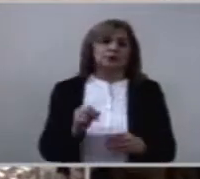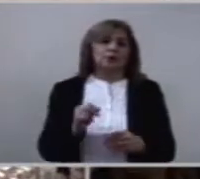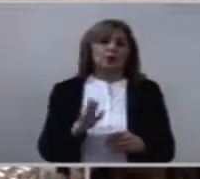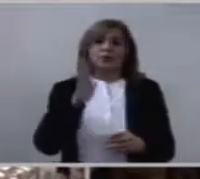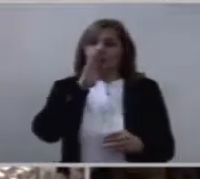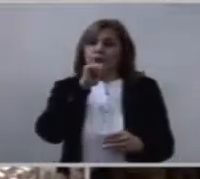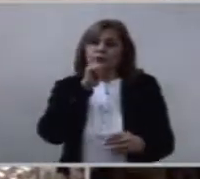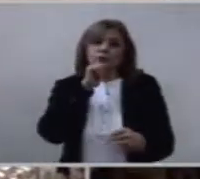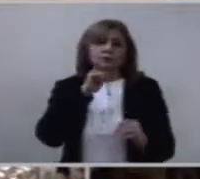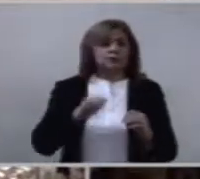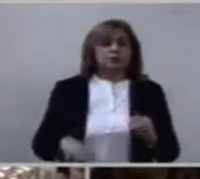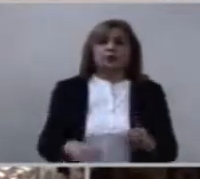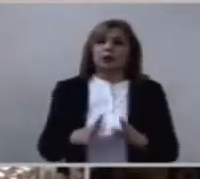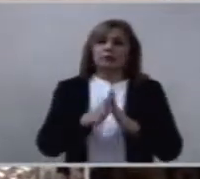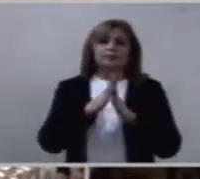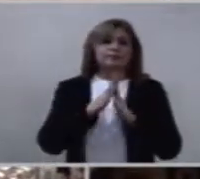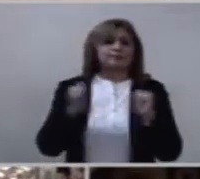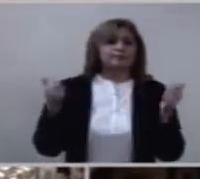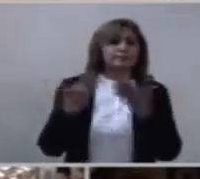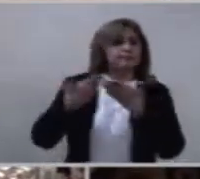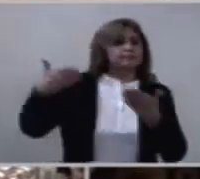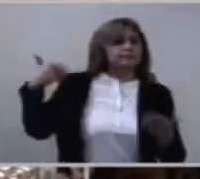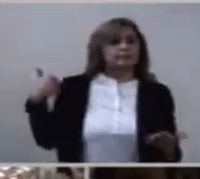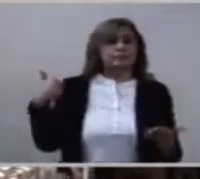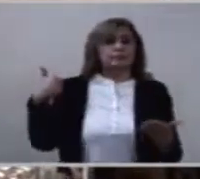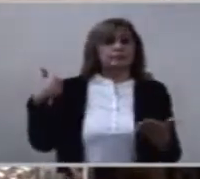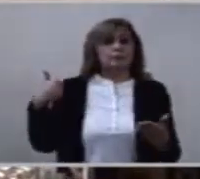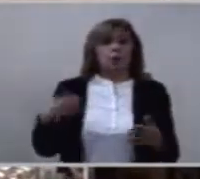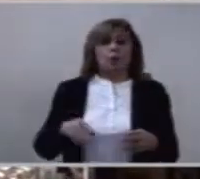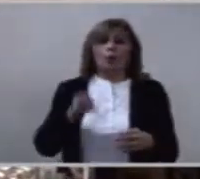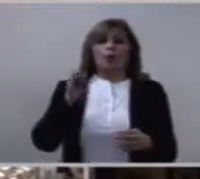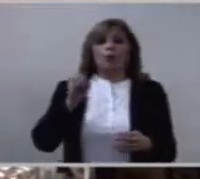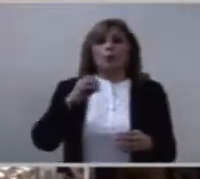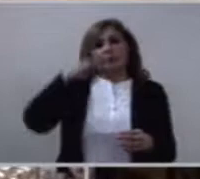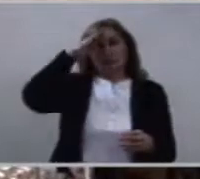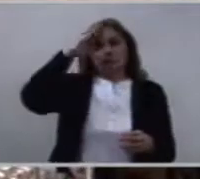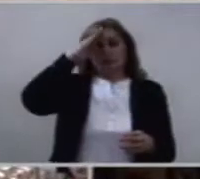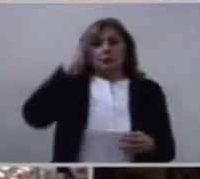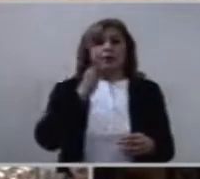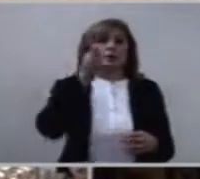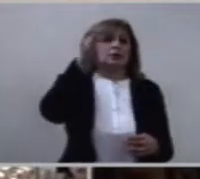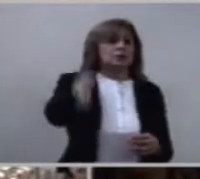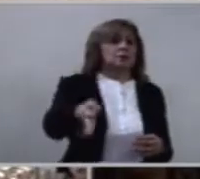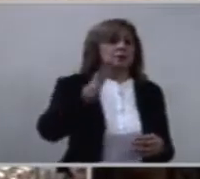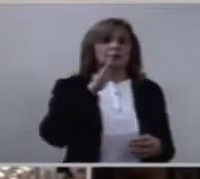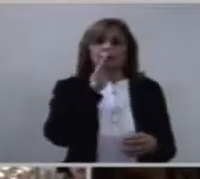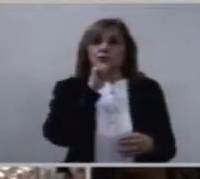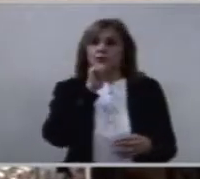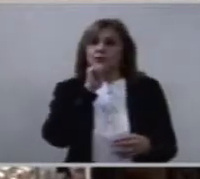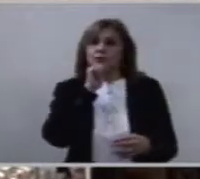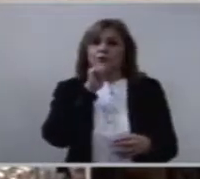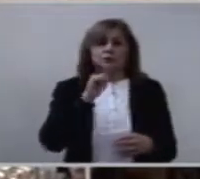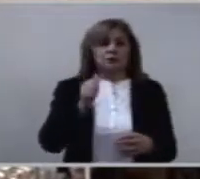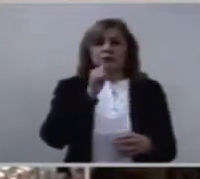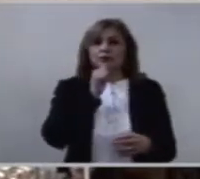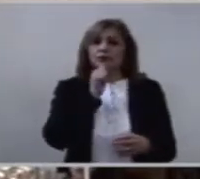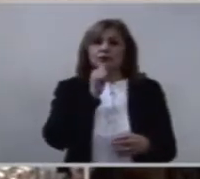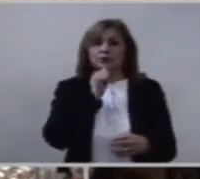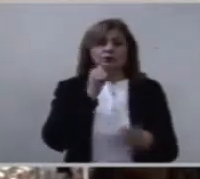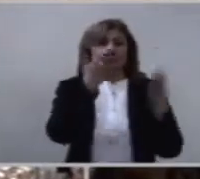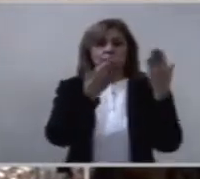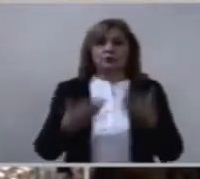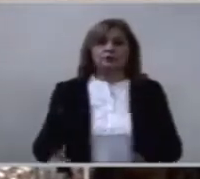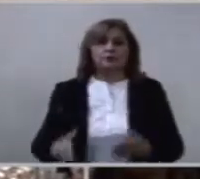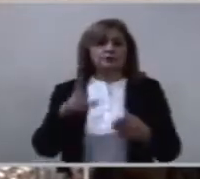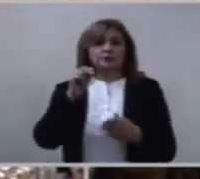futuro, sino viven cada día. Y el Señor nos da